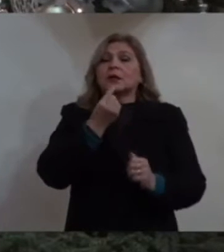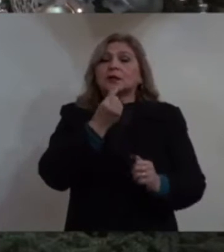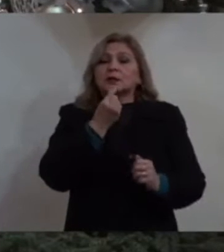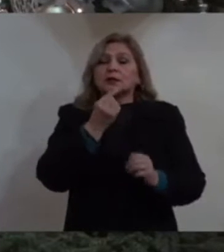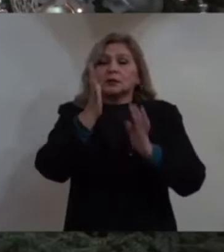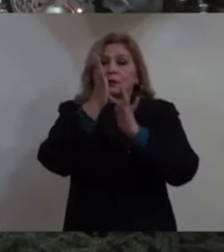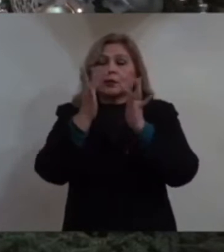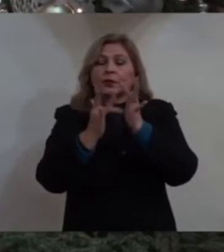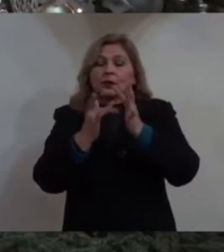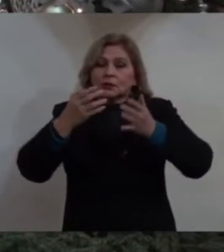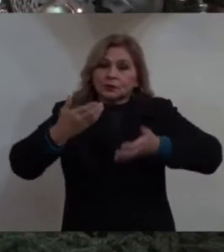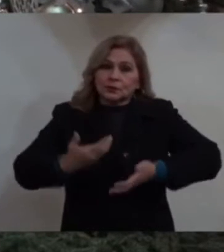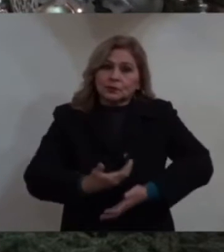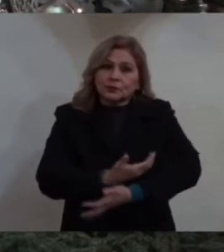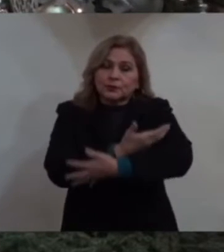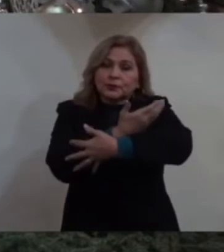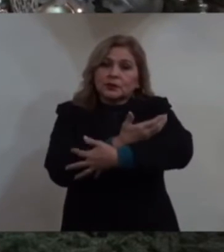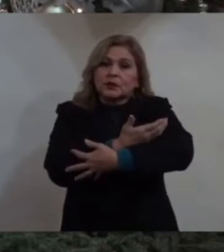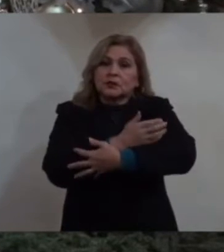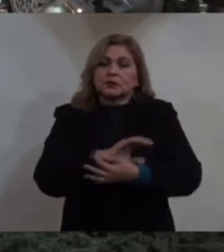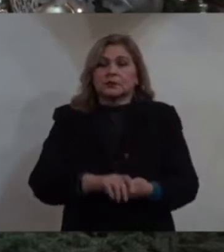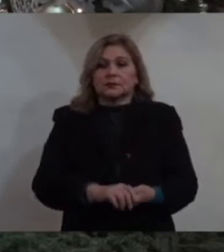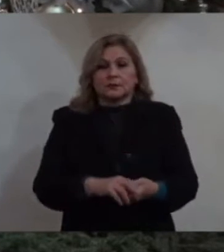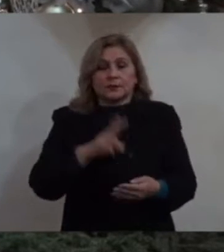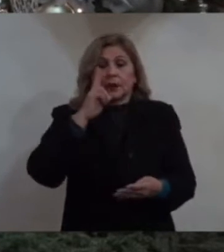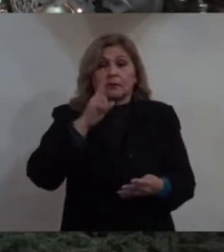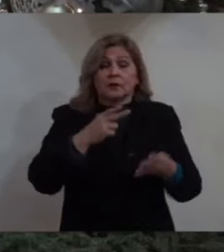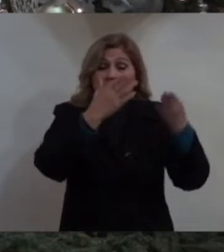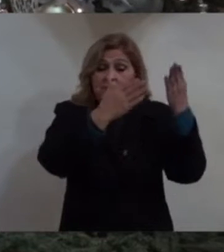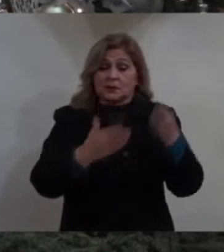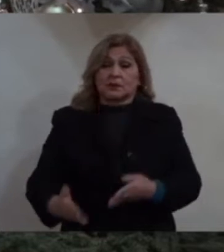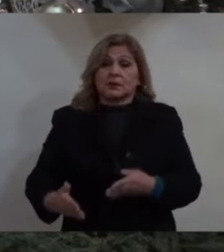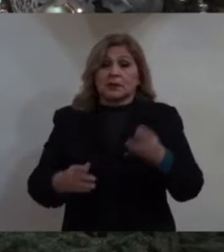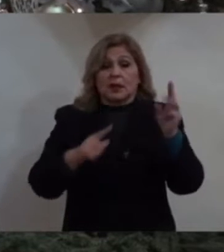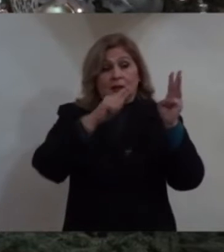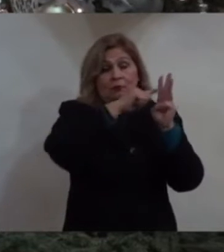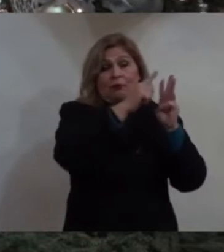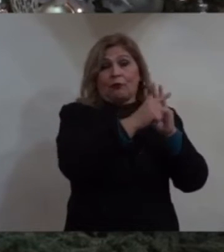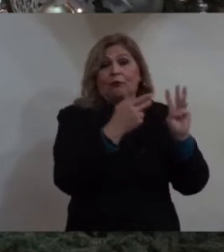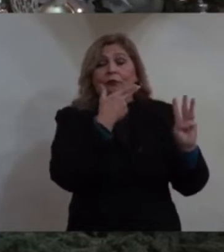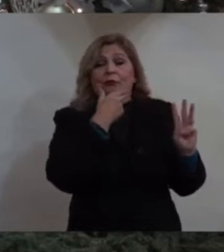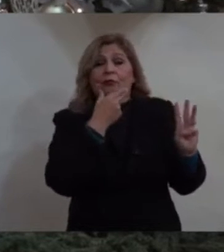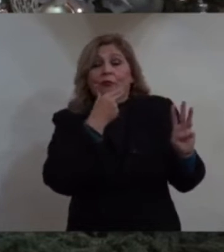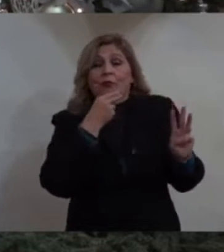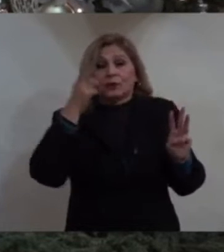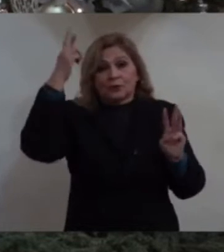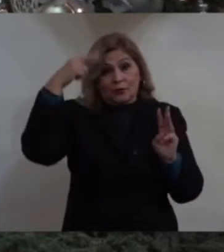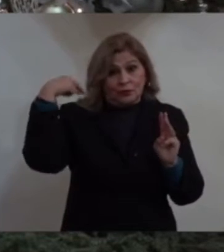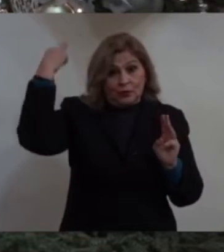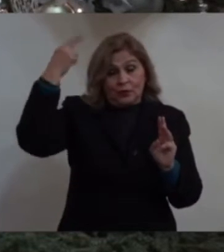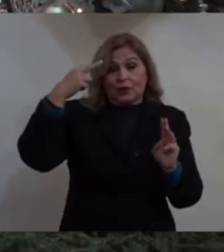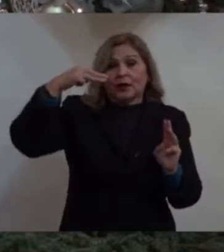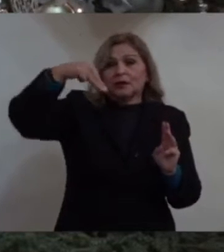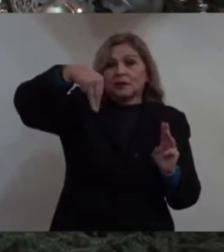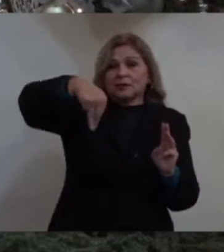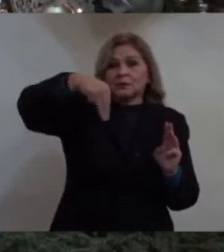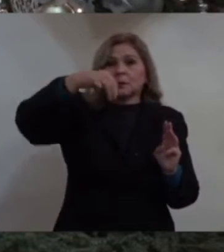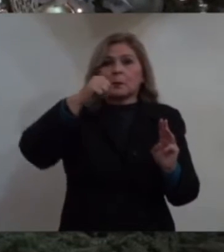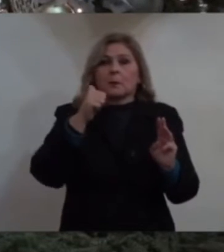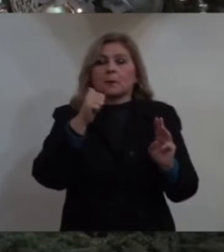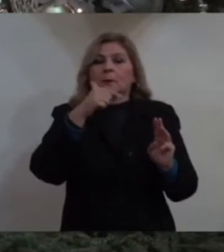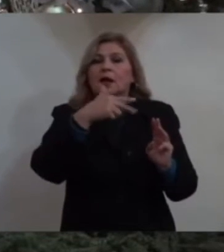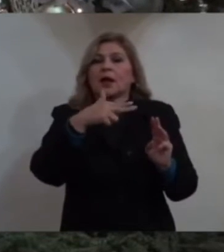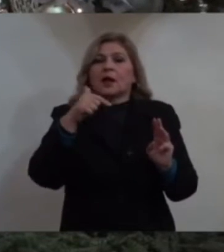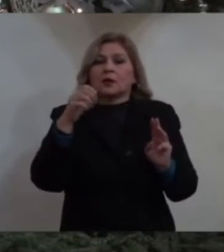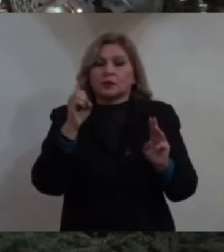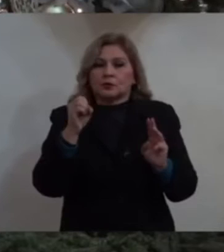La manera como ellos llegan es precisamente lo que Cristo regala a